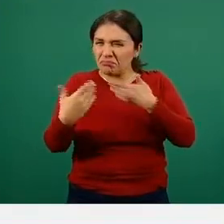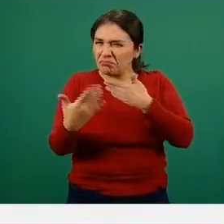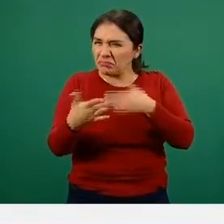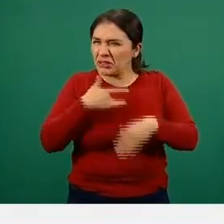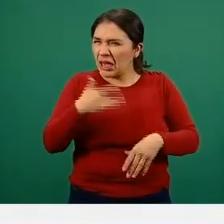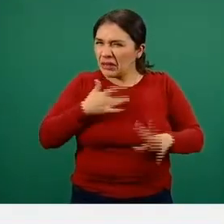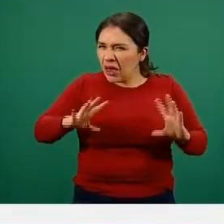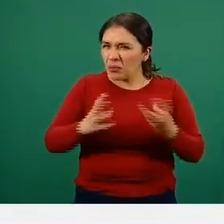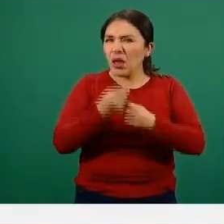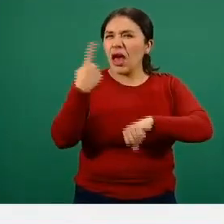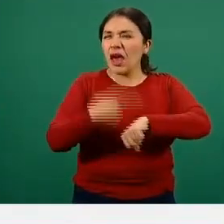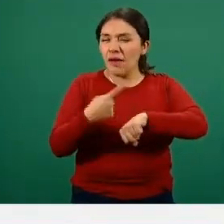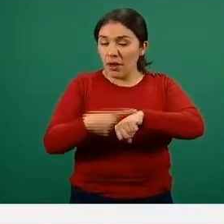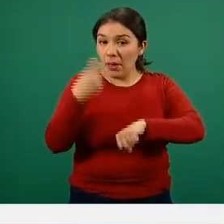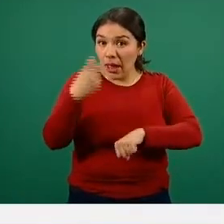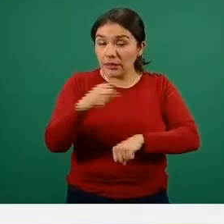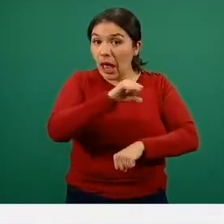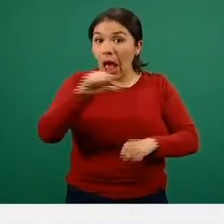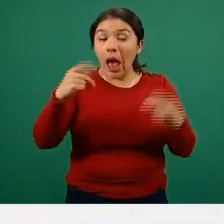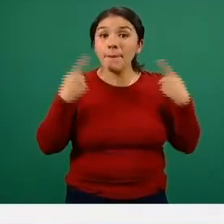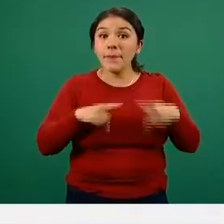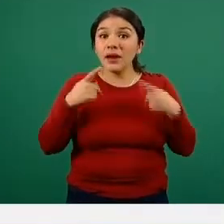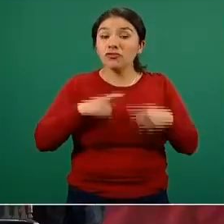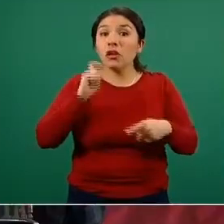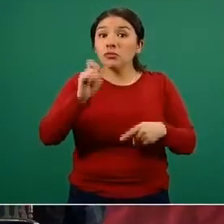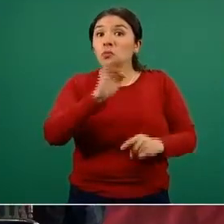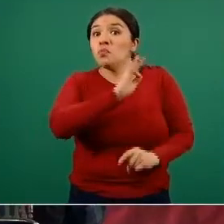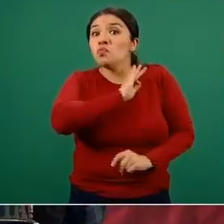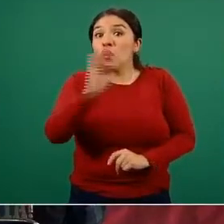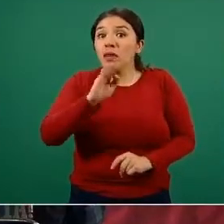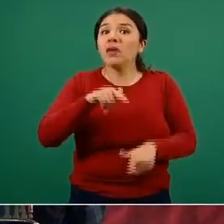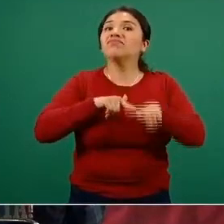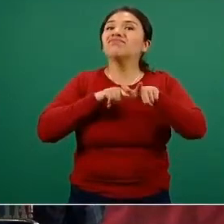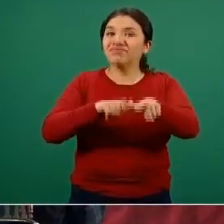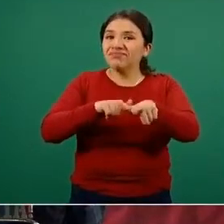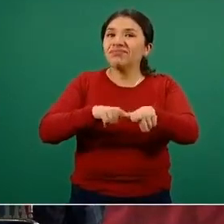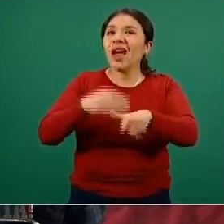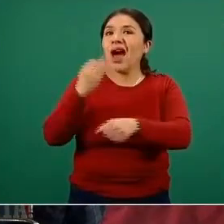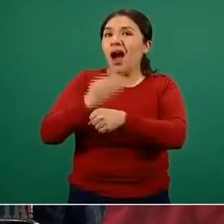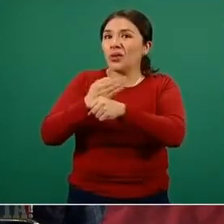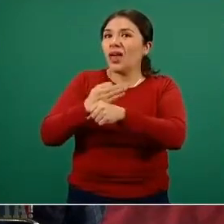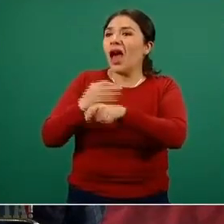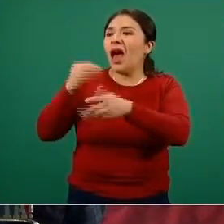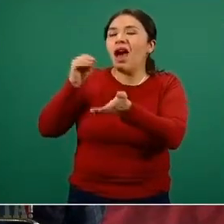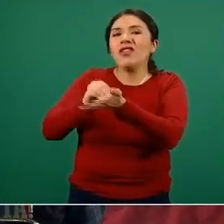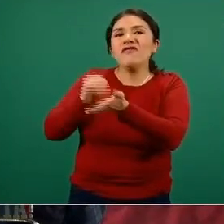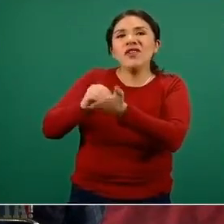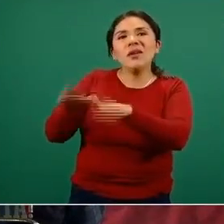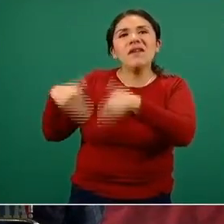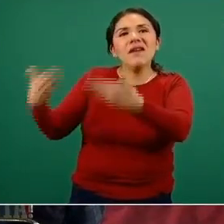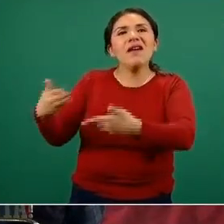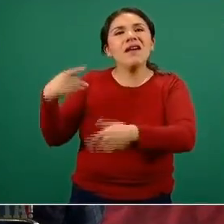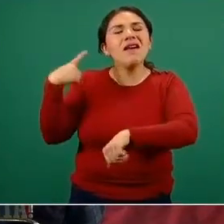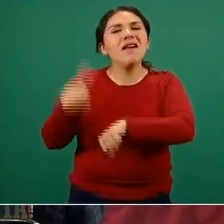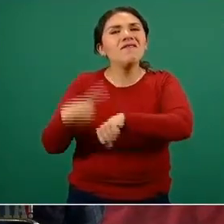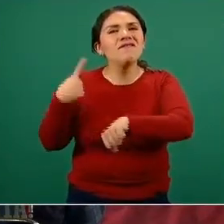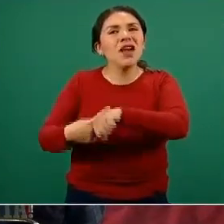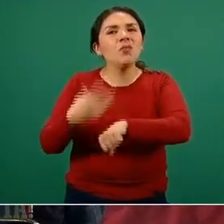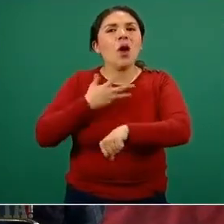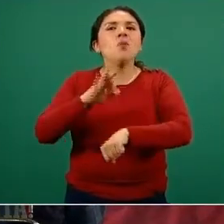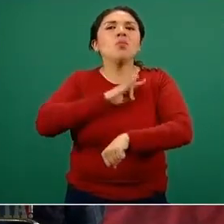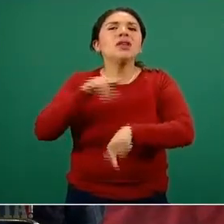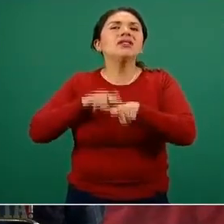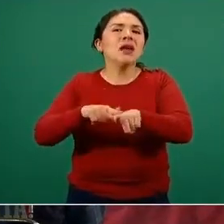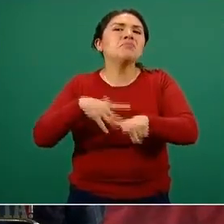lógicamente las personas que en su momento pueden continuar o de haber habido contagios, podrían seguir manteniendo